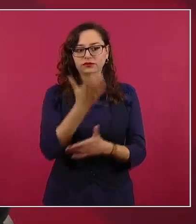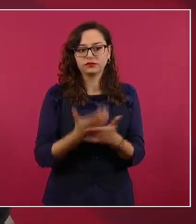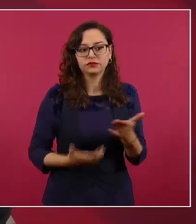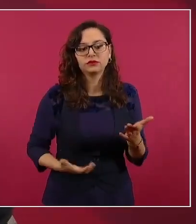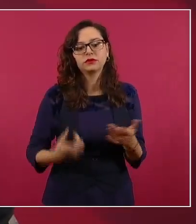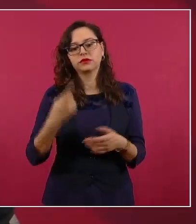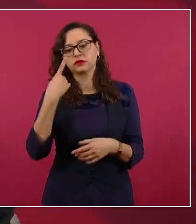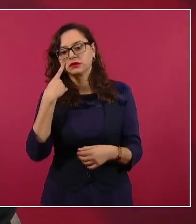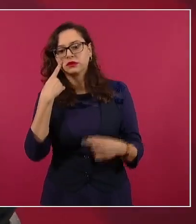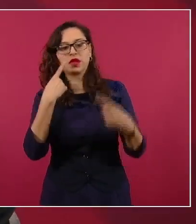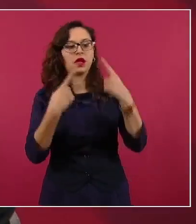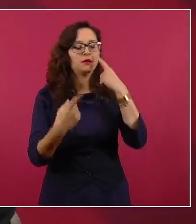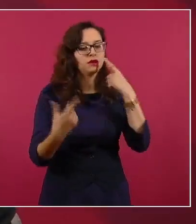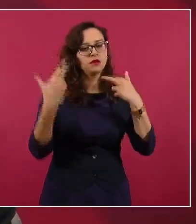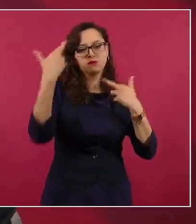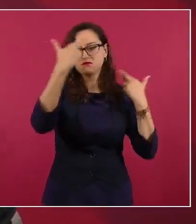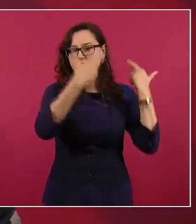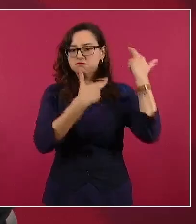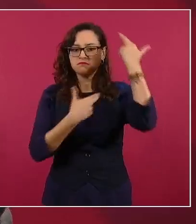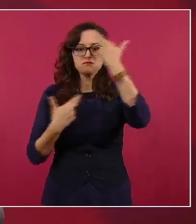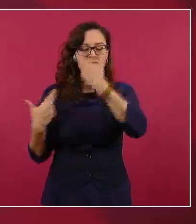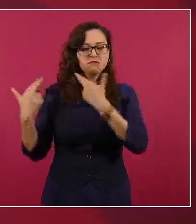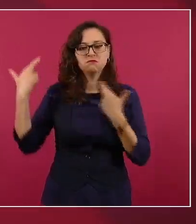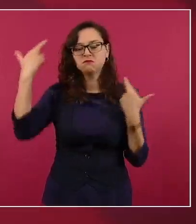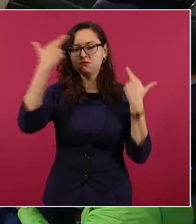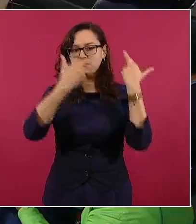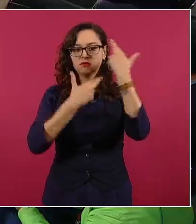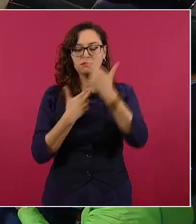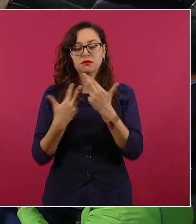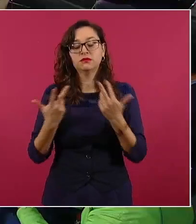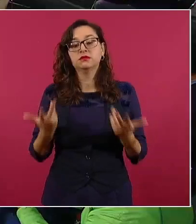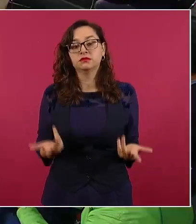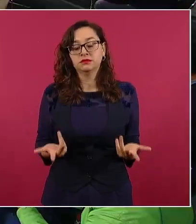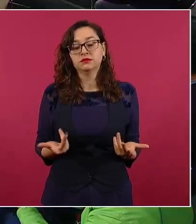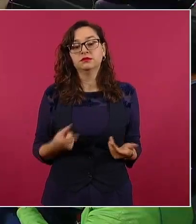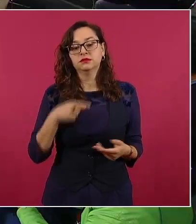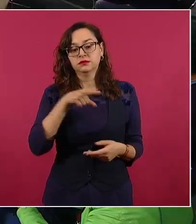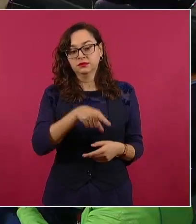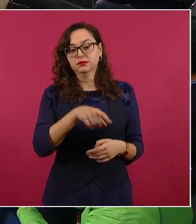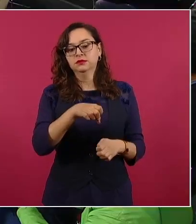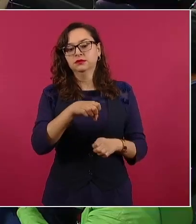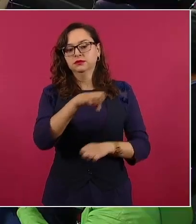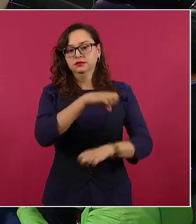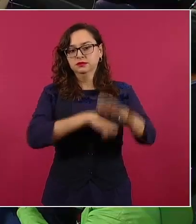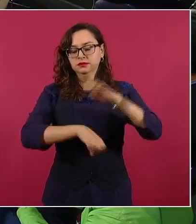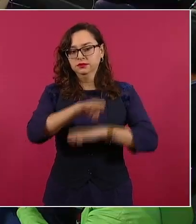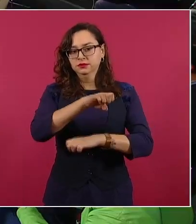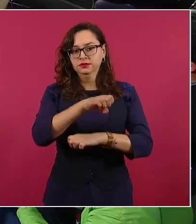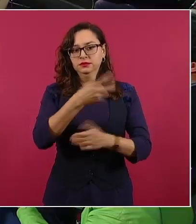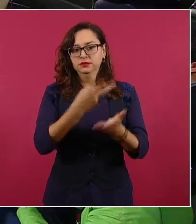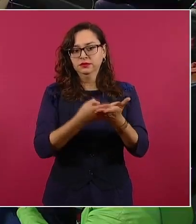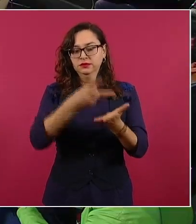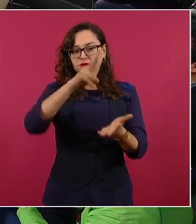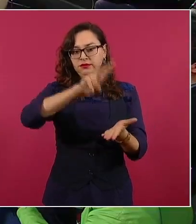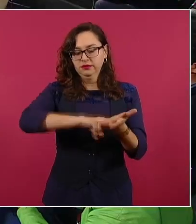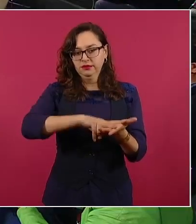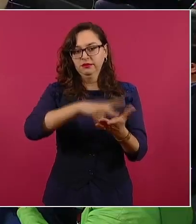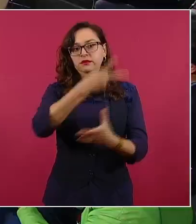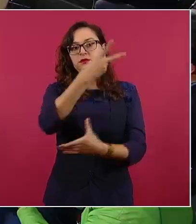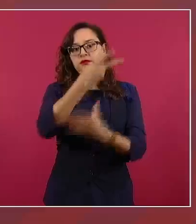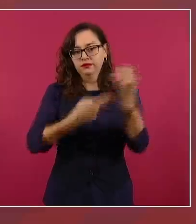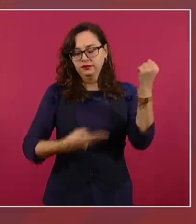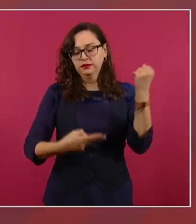va a seguir siendo una empresa mixta con participación